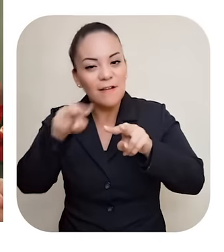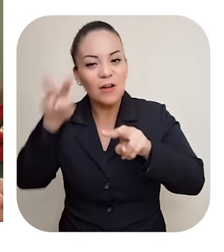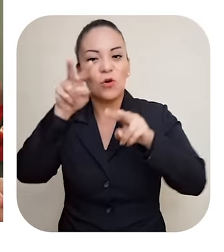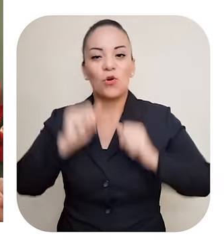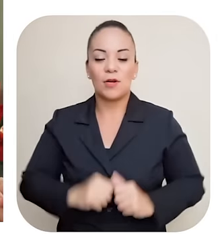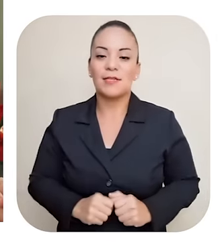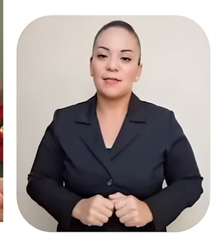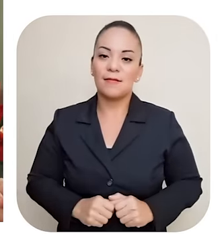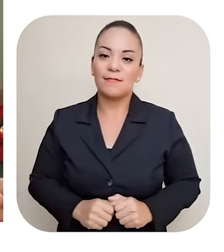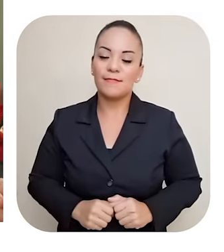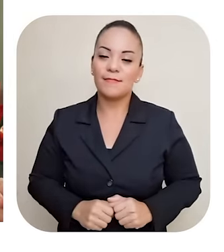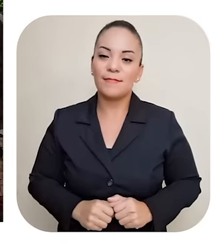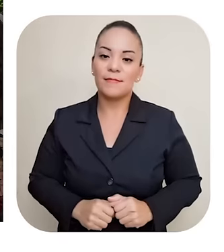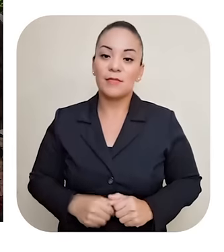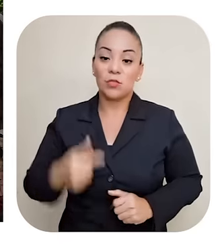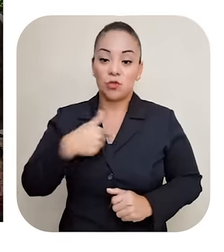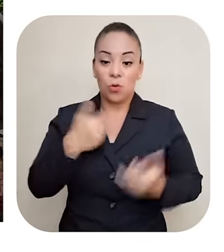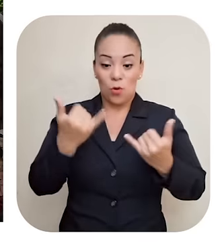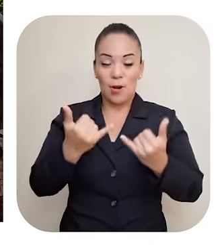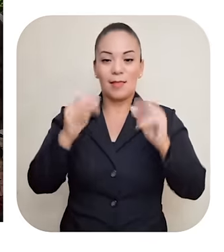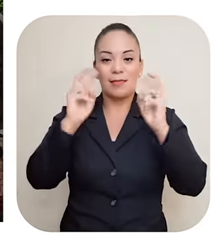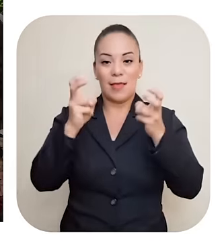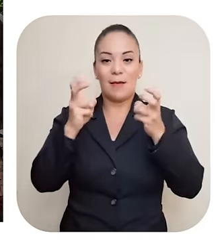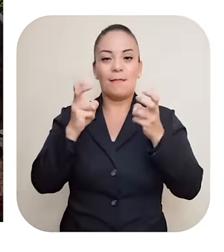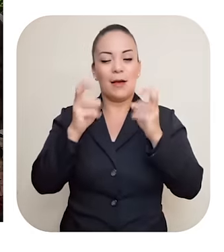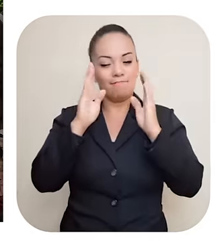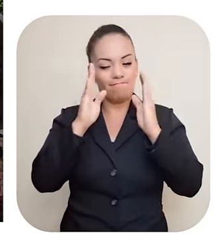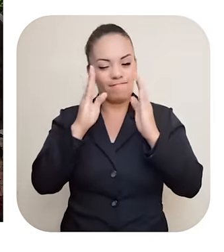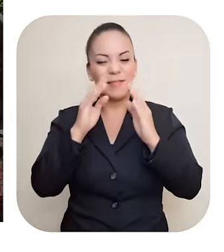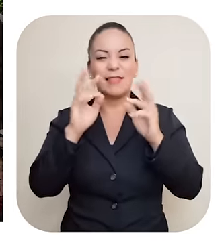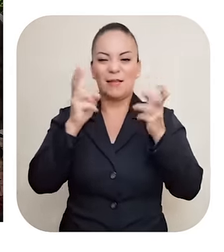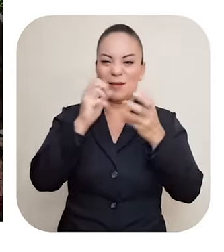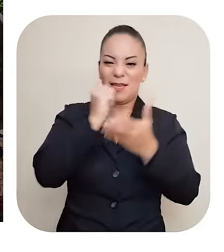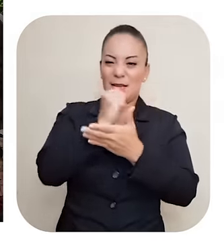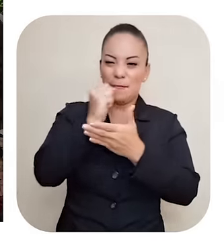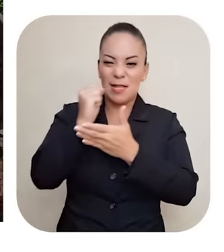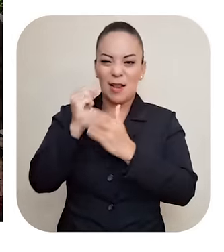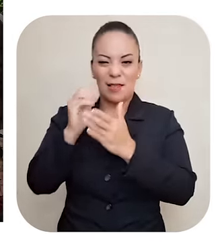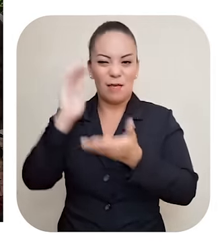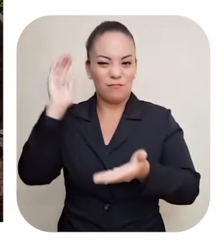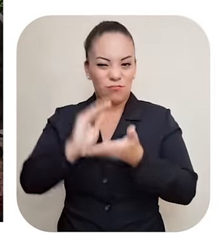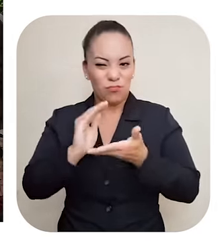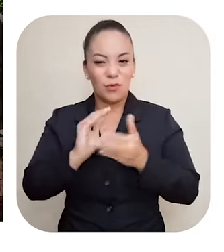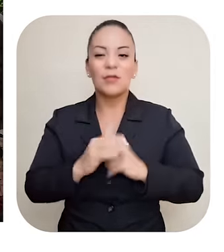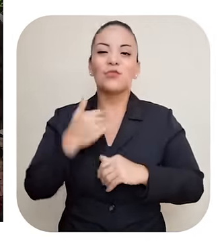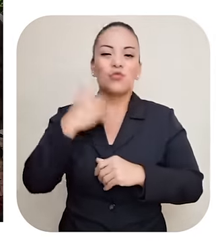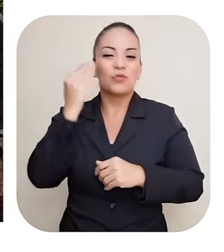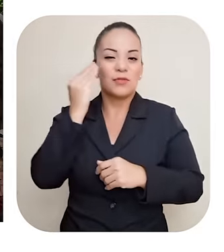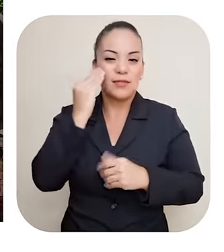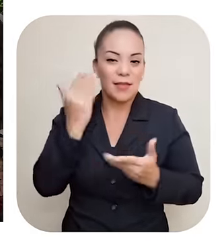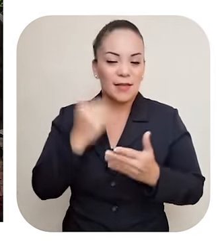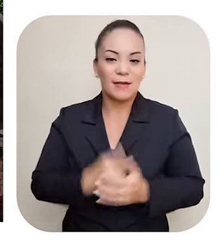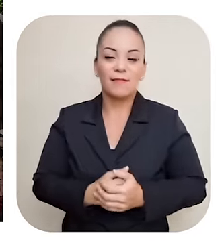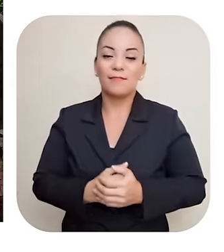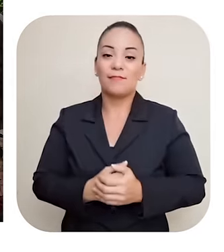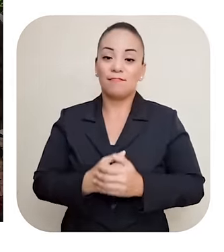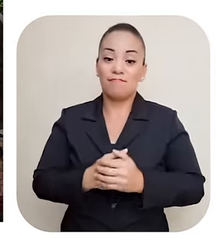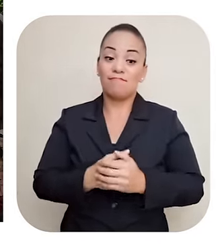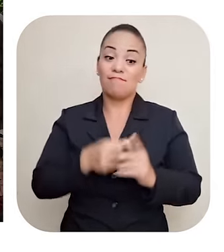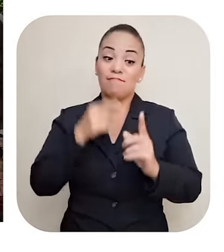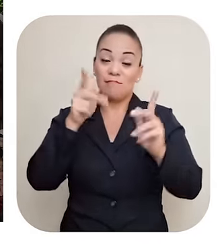Padre Yo sé Que entre los victimarios Hay víctimas A través de los años Pero